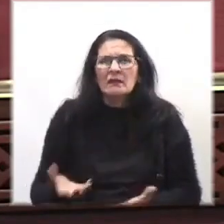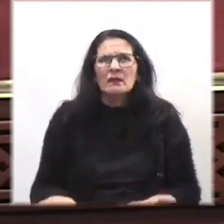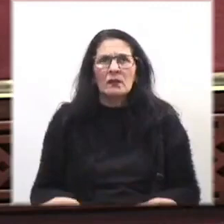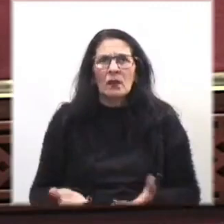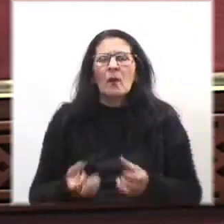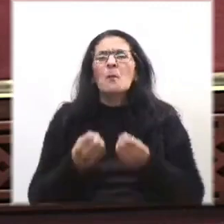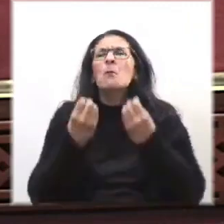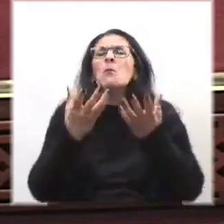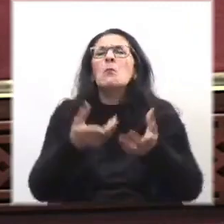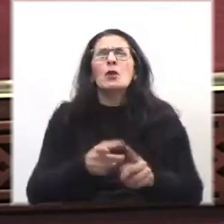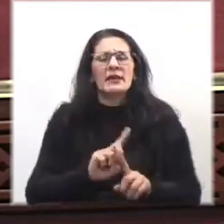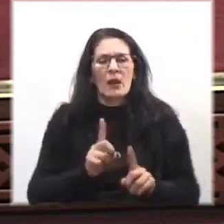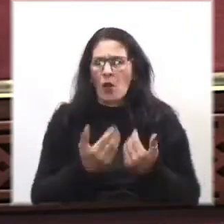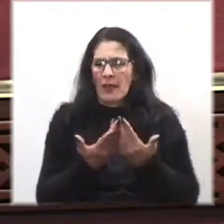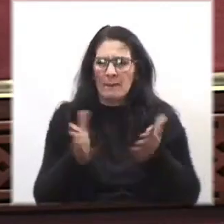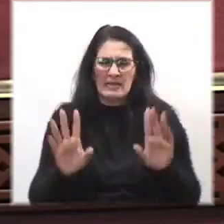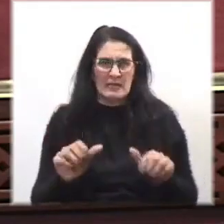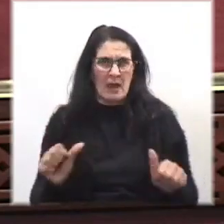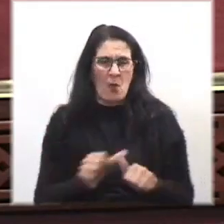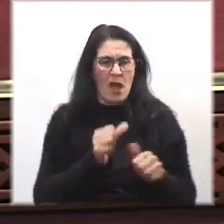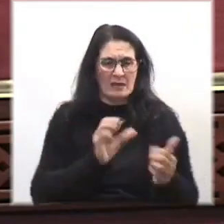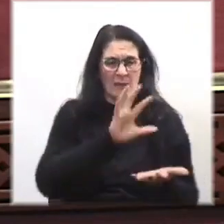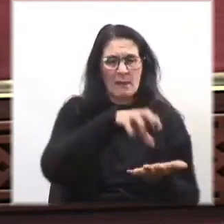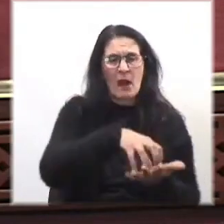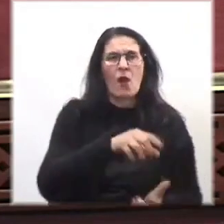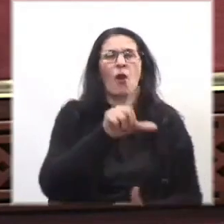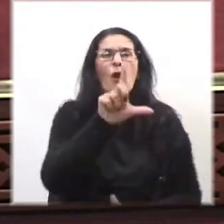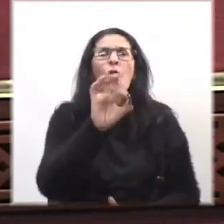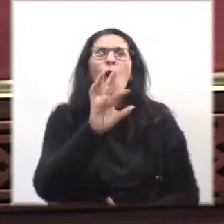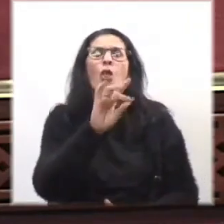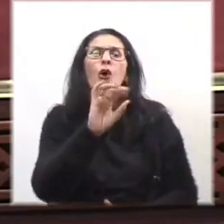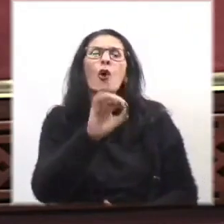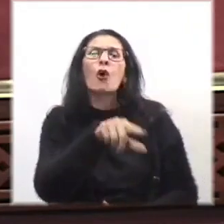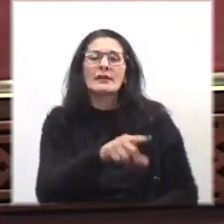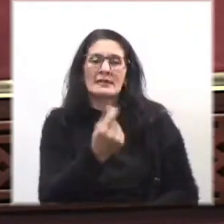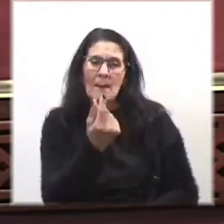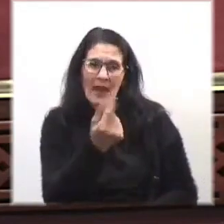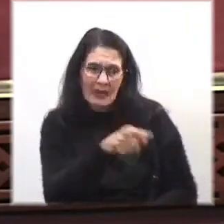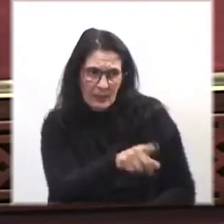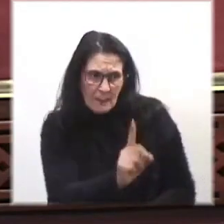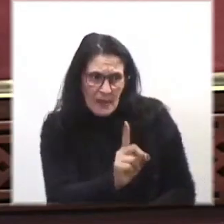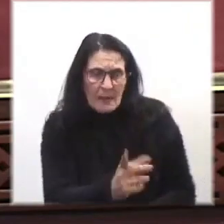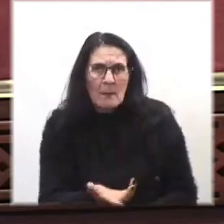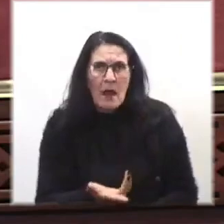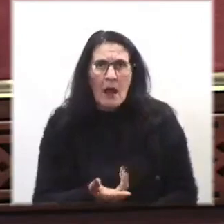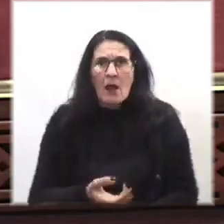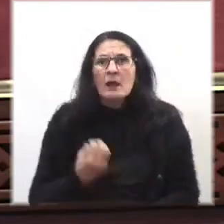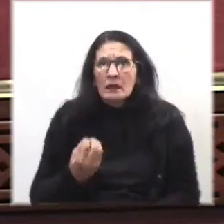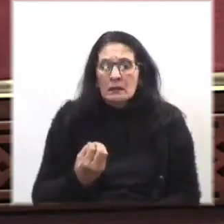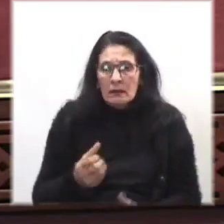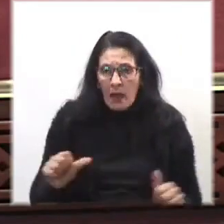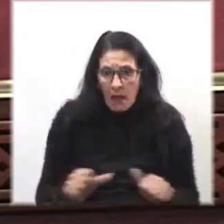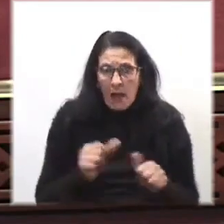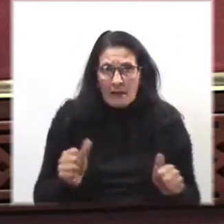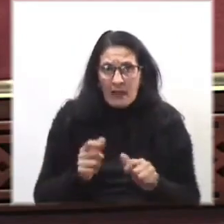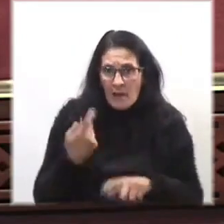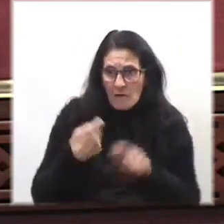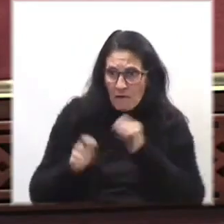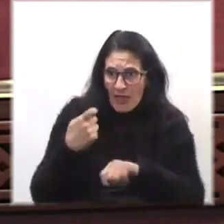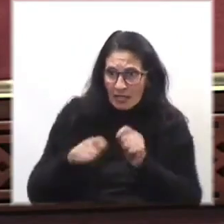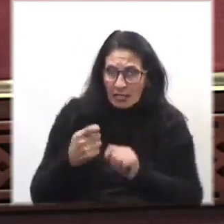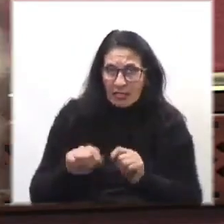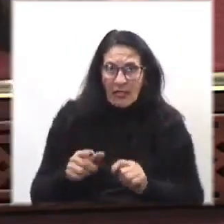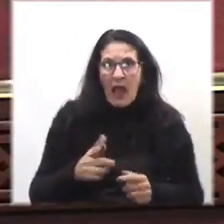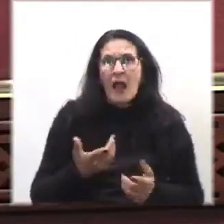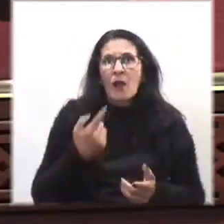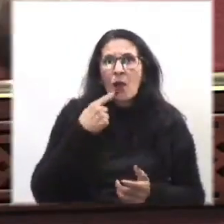¿Por qué no comenzaron a hacer la planta de lodos con esa plata? ¿Acaso hay una operación de venta de la patria,